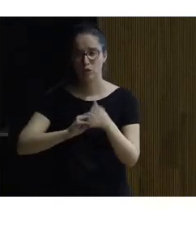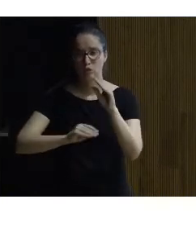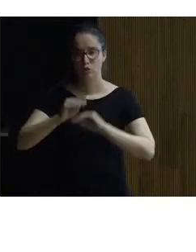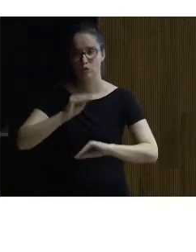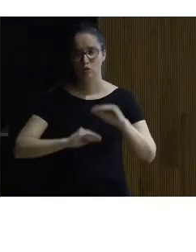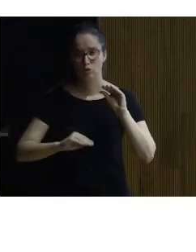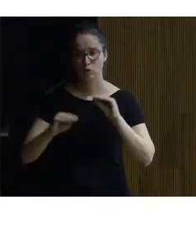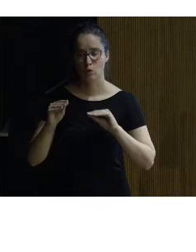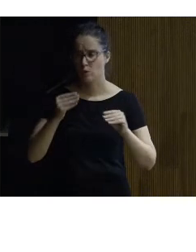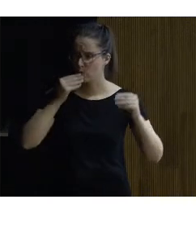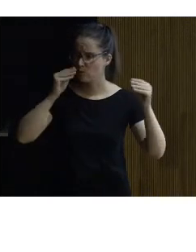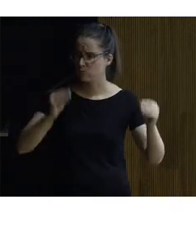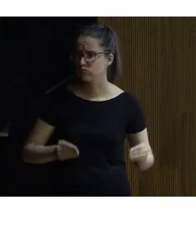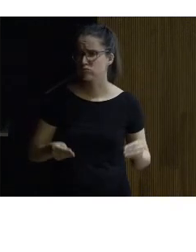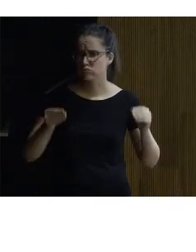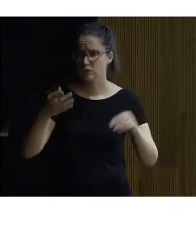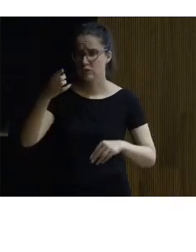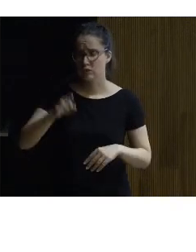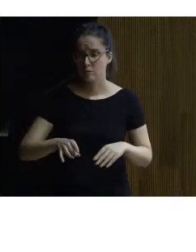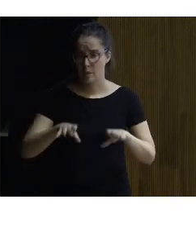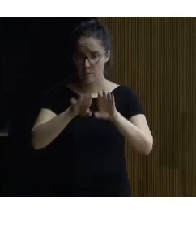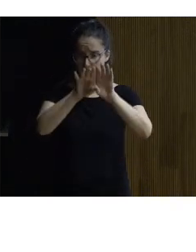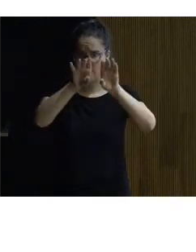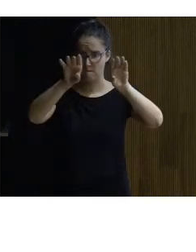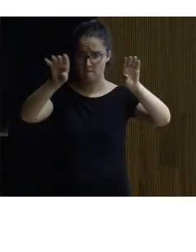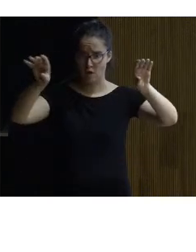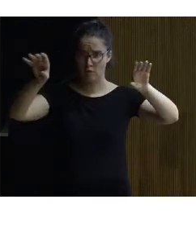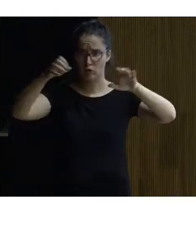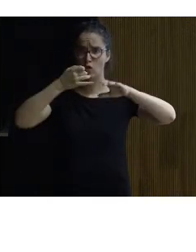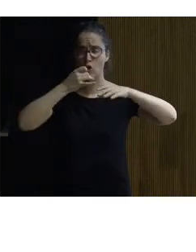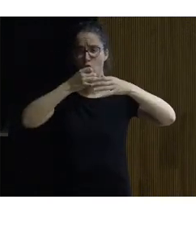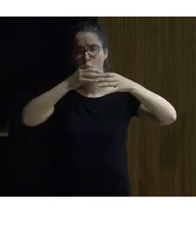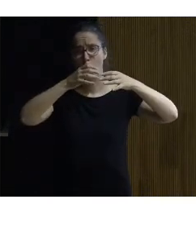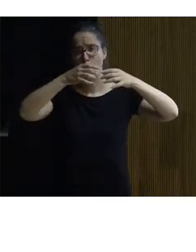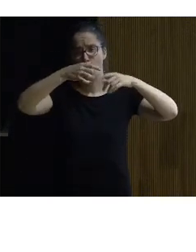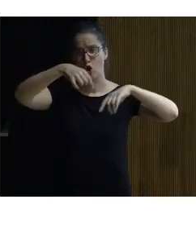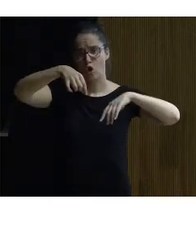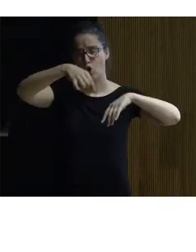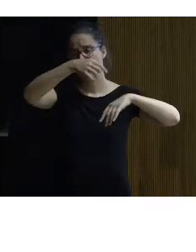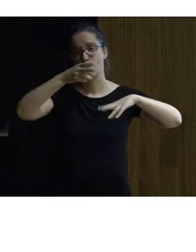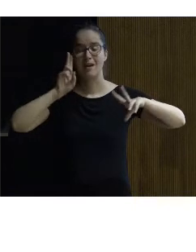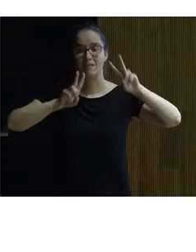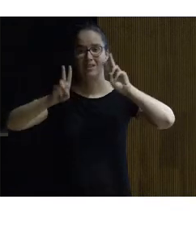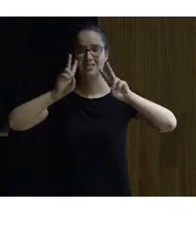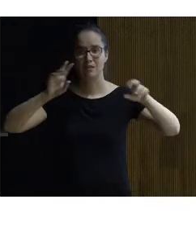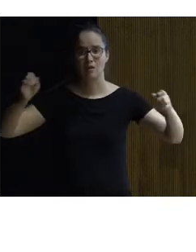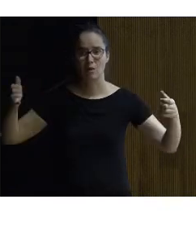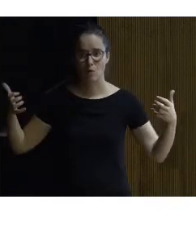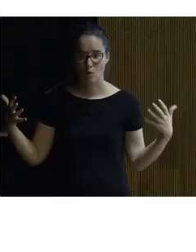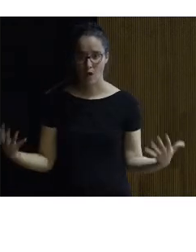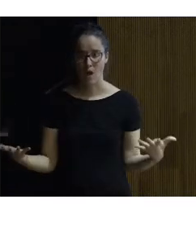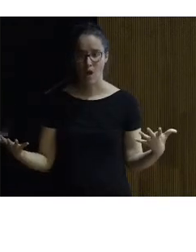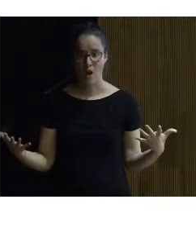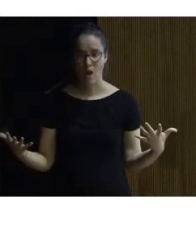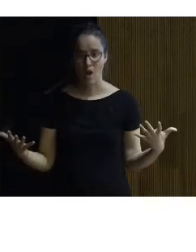muy bien también la idea de colgar todo ese espacio dejando visible como veremos ahora la